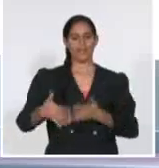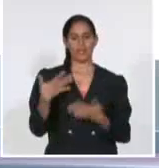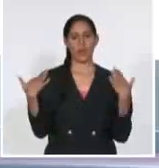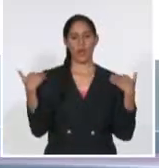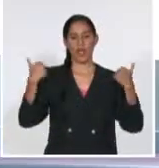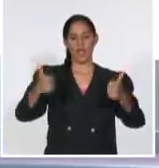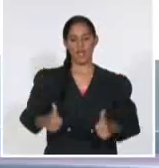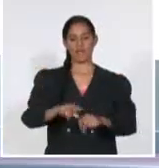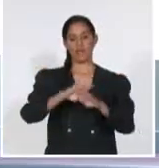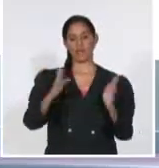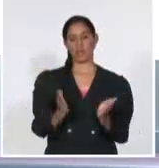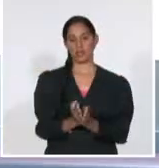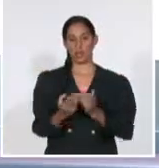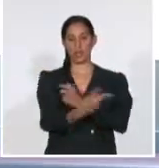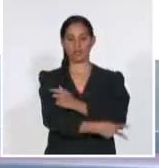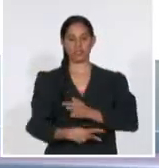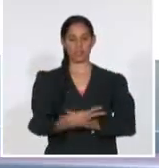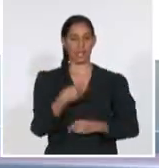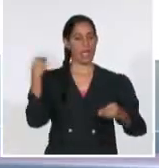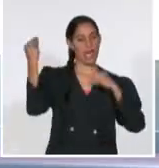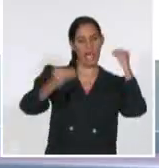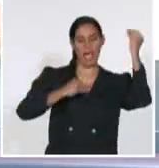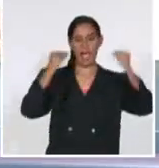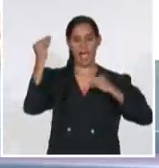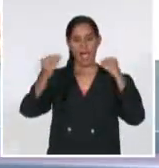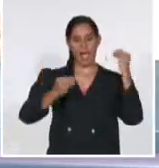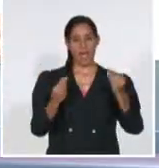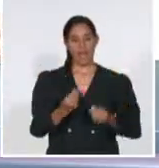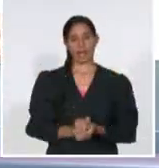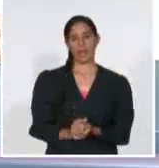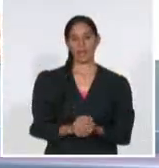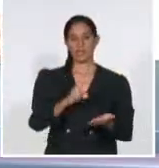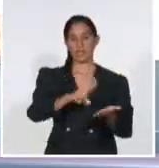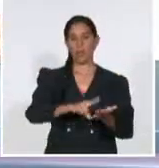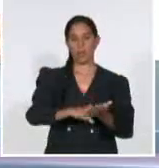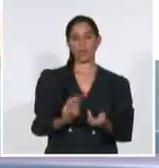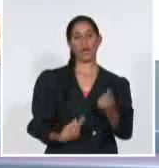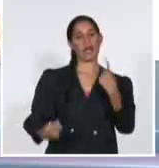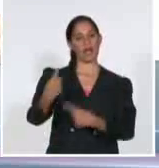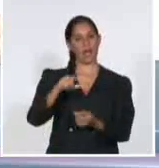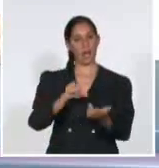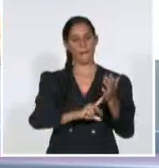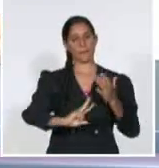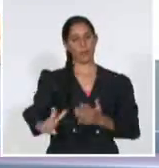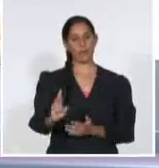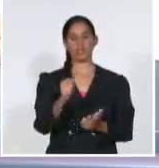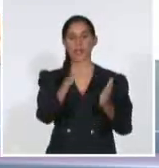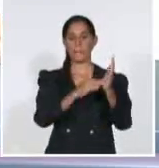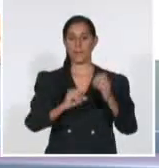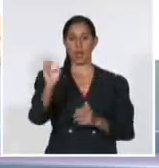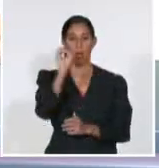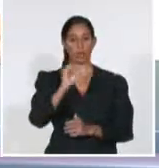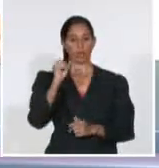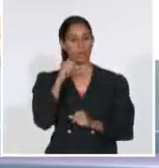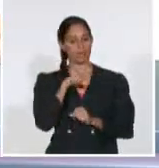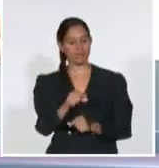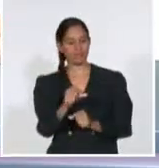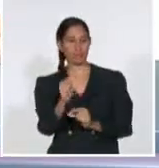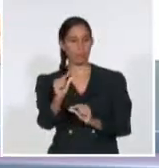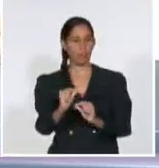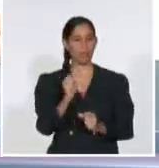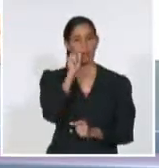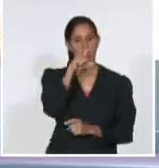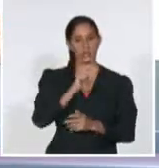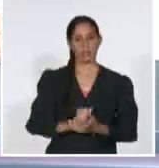Los análisis sostenidos con los buróes del partido y los gobernadores en cada provincia durante el mes de octubre, que casi concluye, sobre las acciones